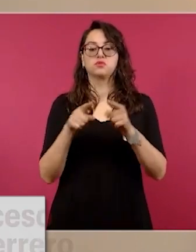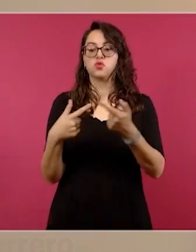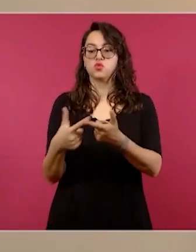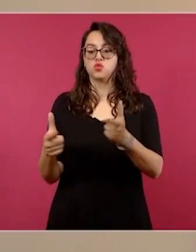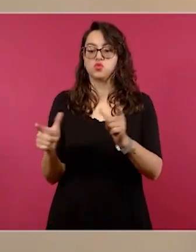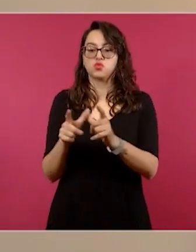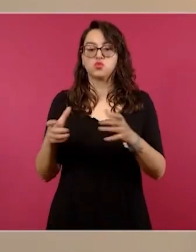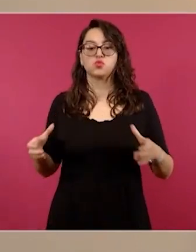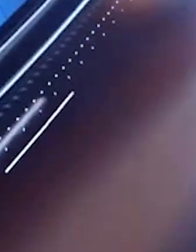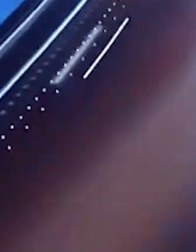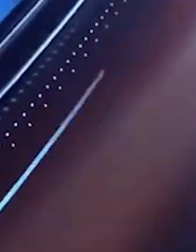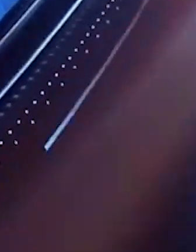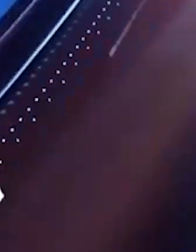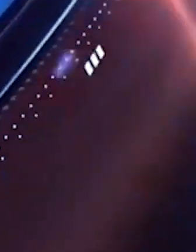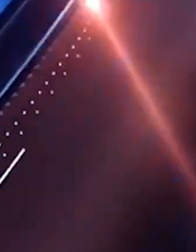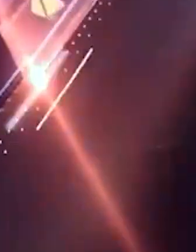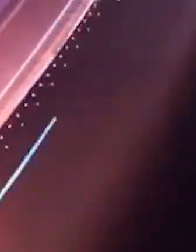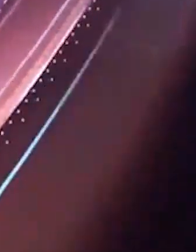preventiva oficiosa.